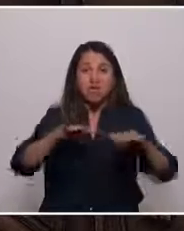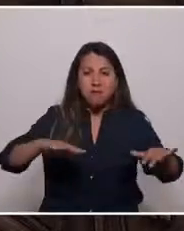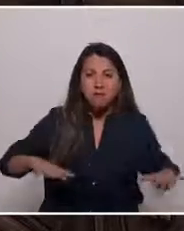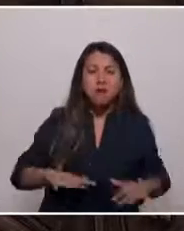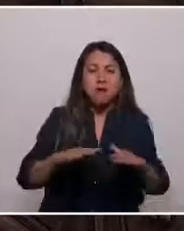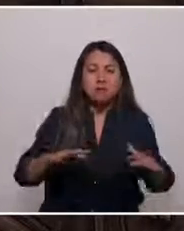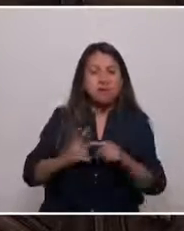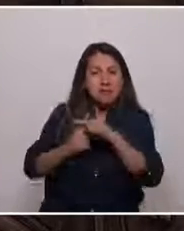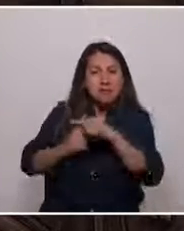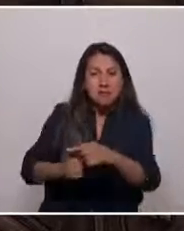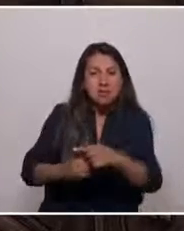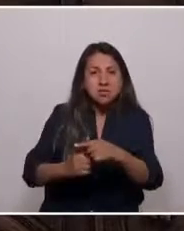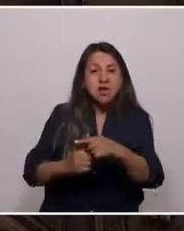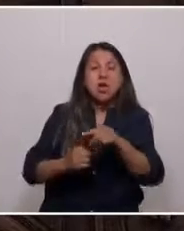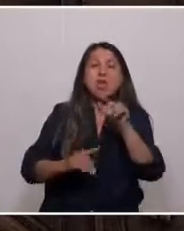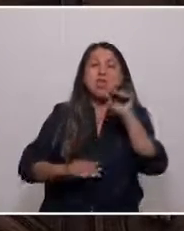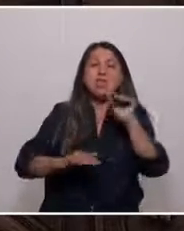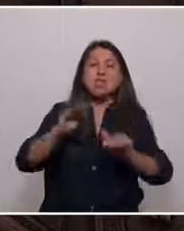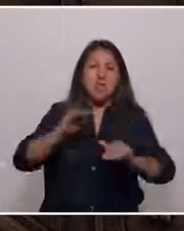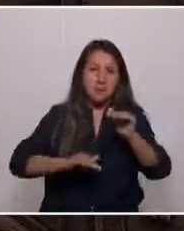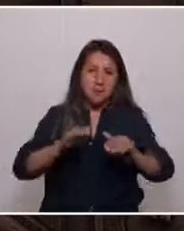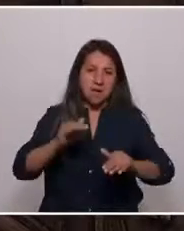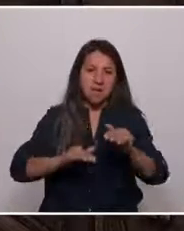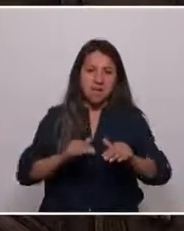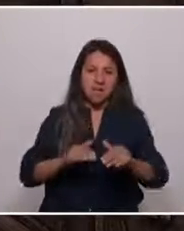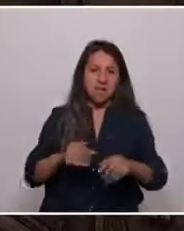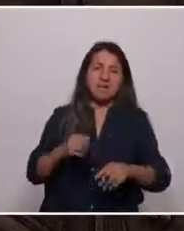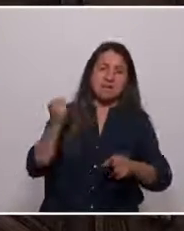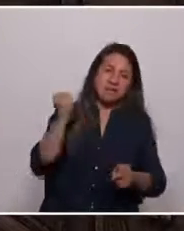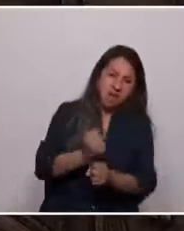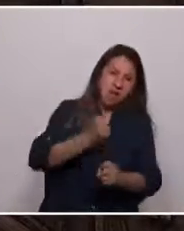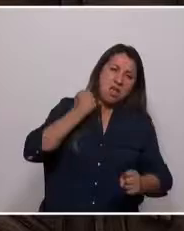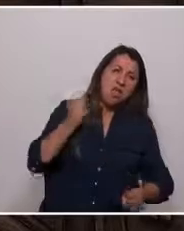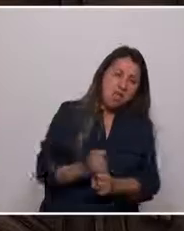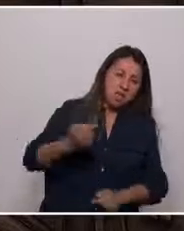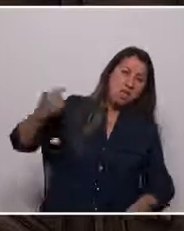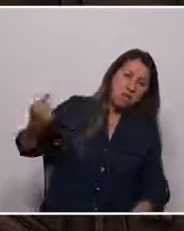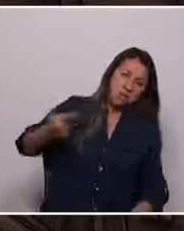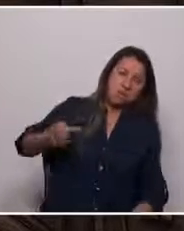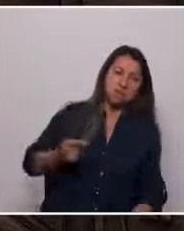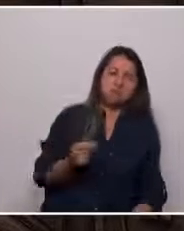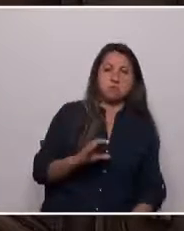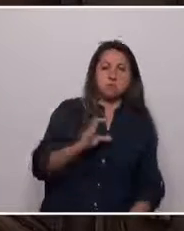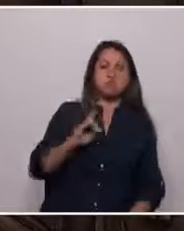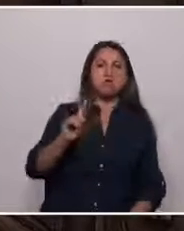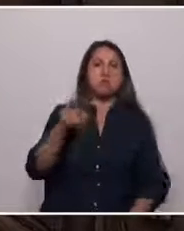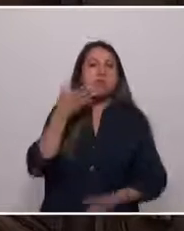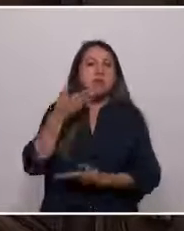constituyen imperativos tácitos de autoexplotación y no verdaderos factores de promoción social.